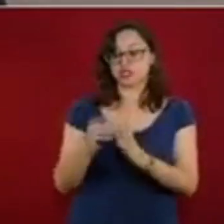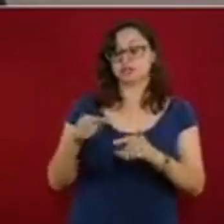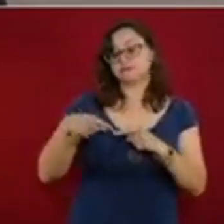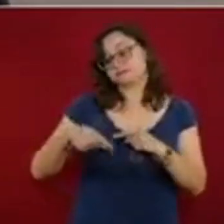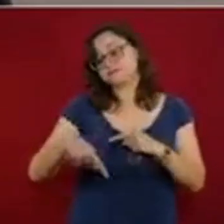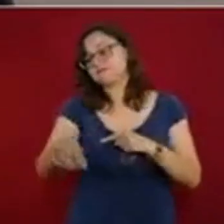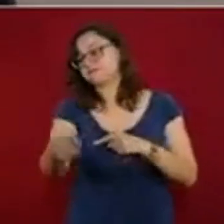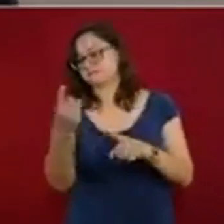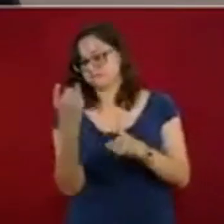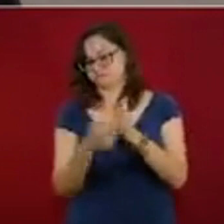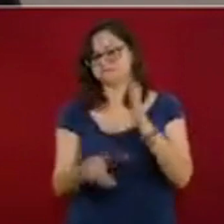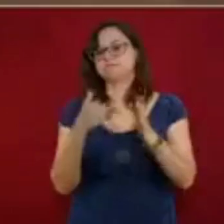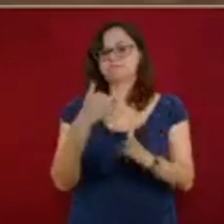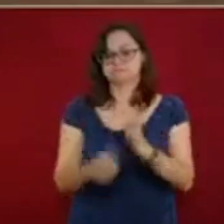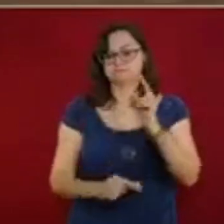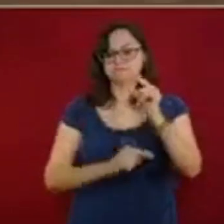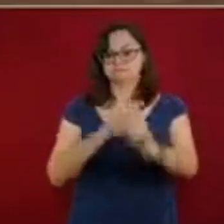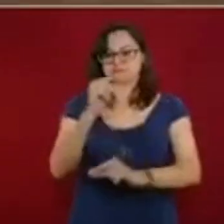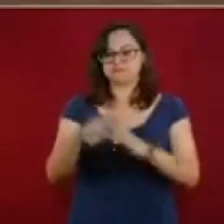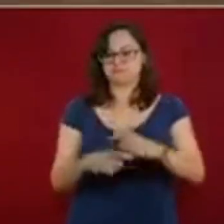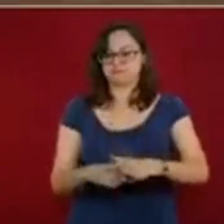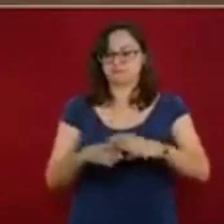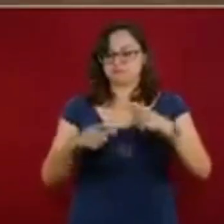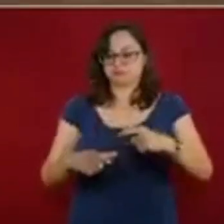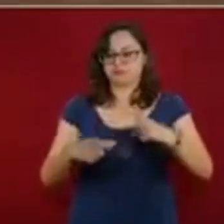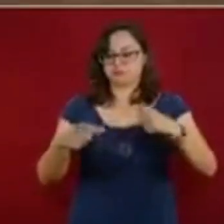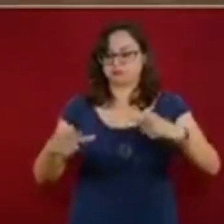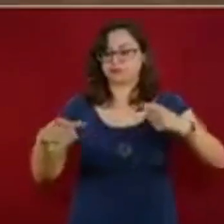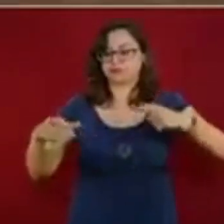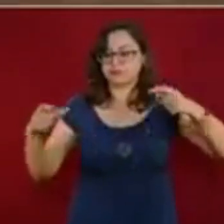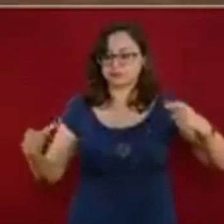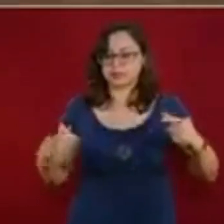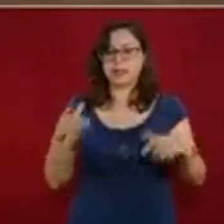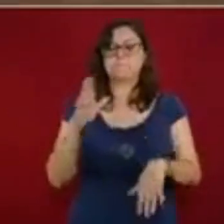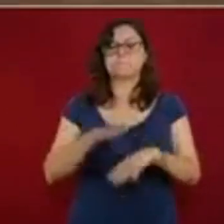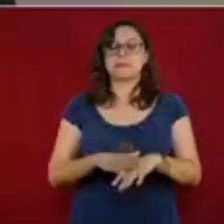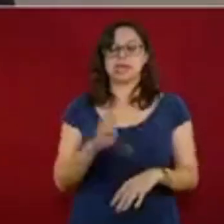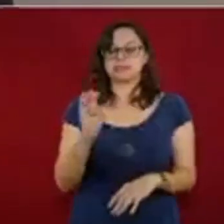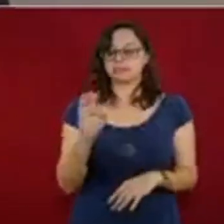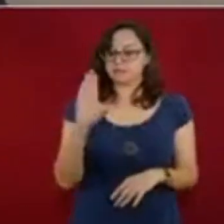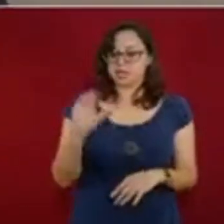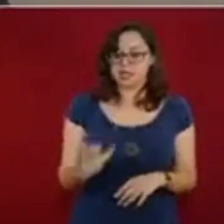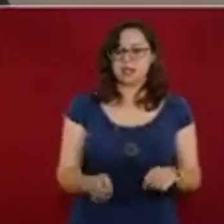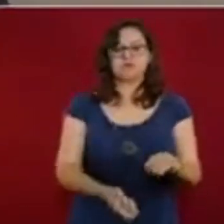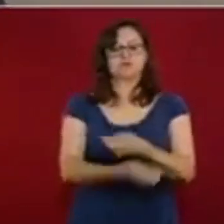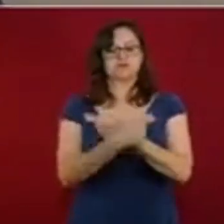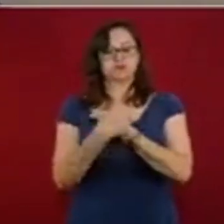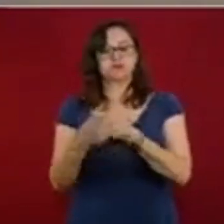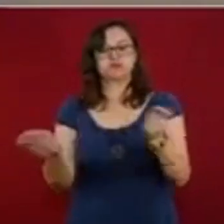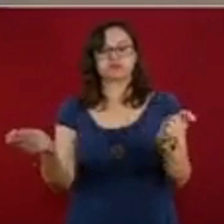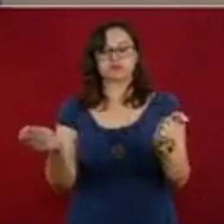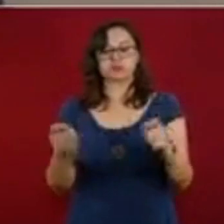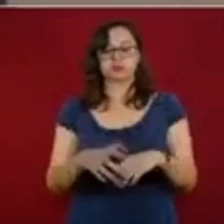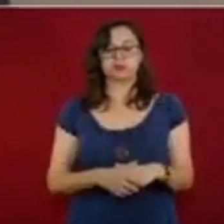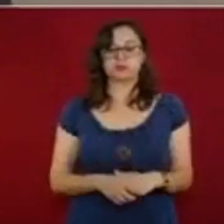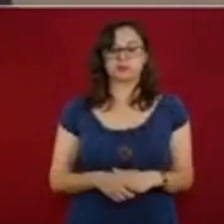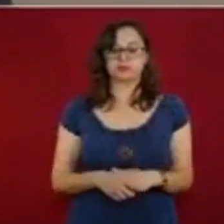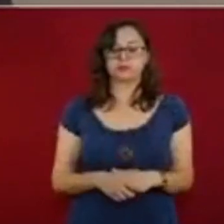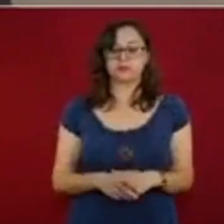las becas, se están entregando becas como nunca